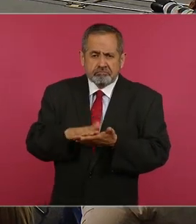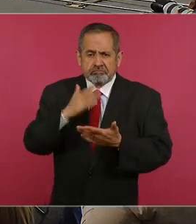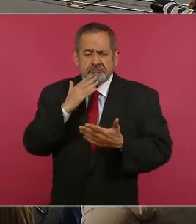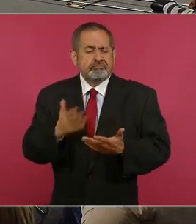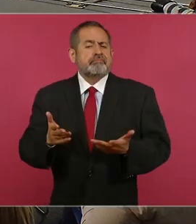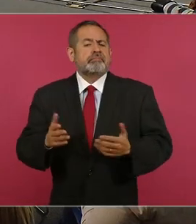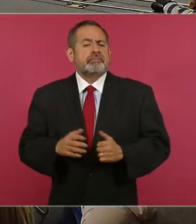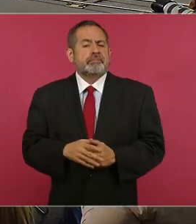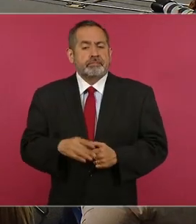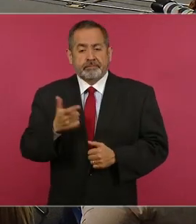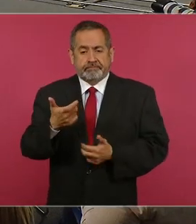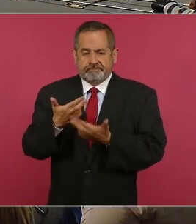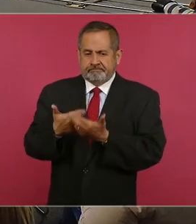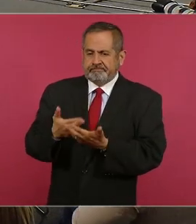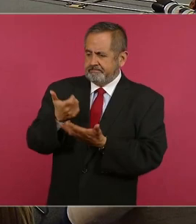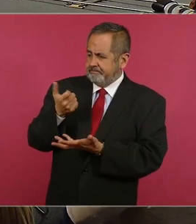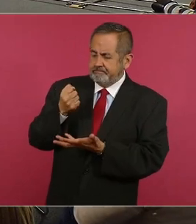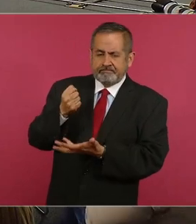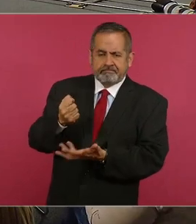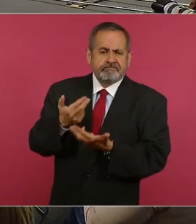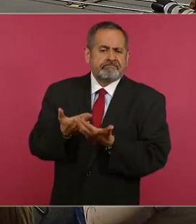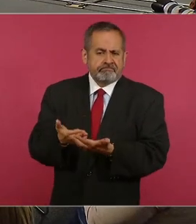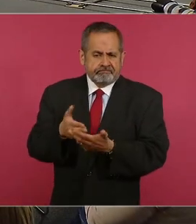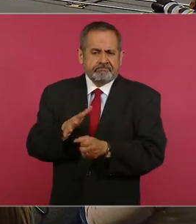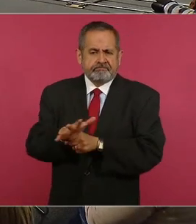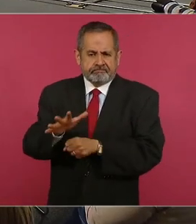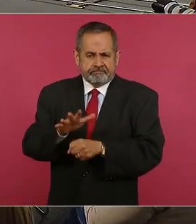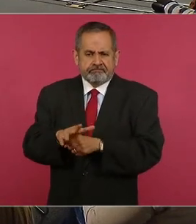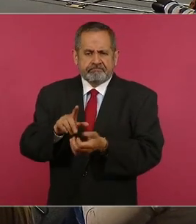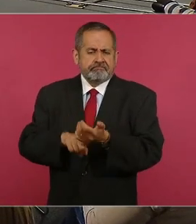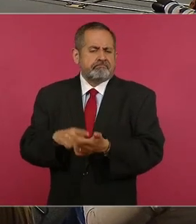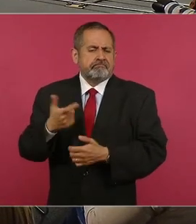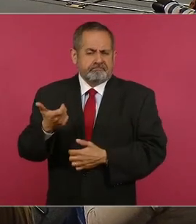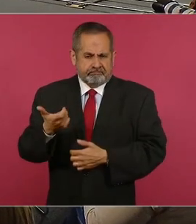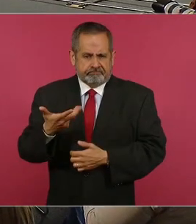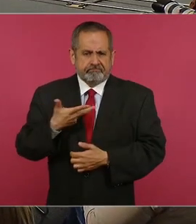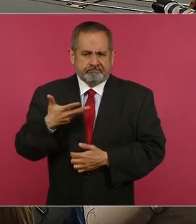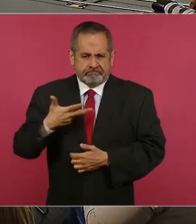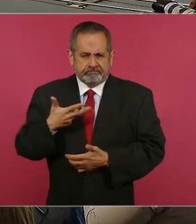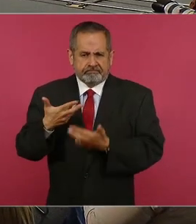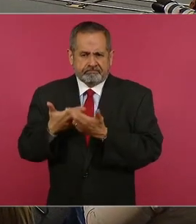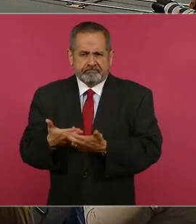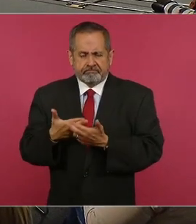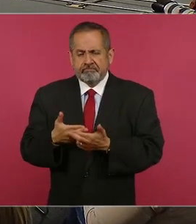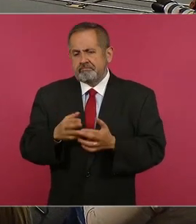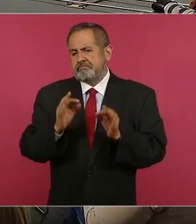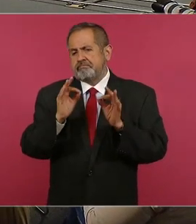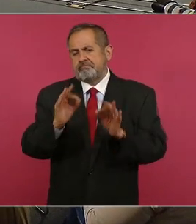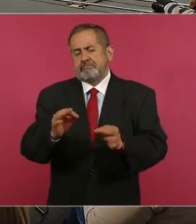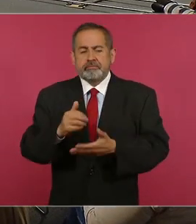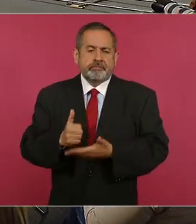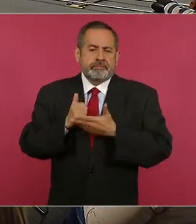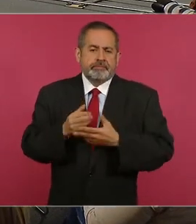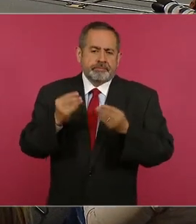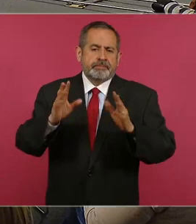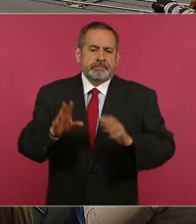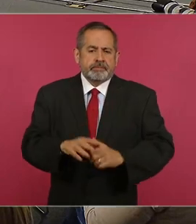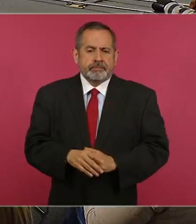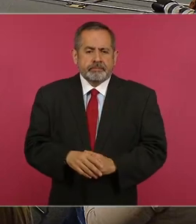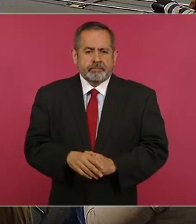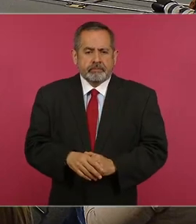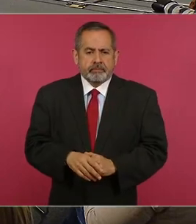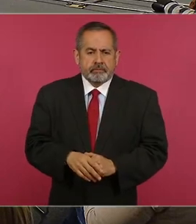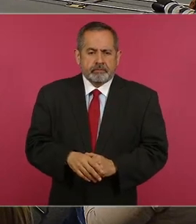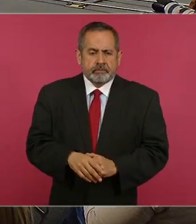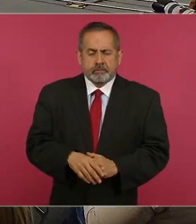Entonces, tenemos finanzas públicas sanas, eso nos ayuda, pero bueno. En